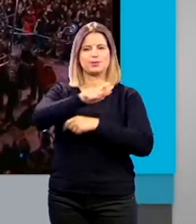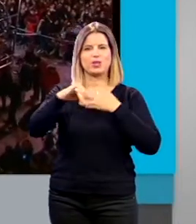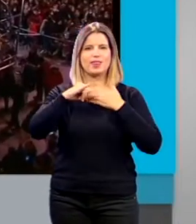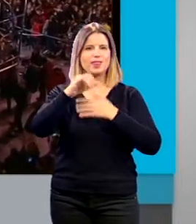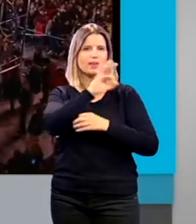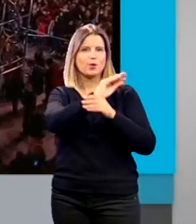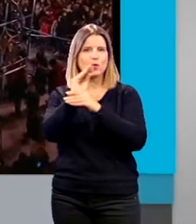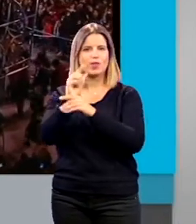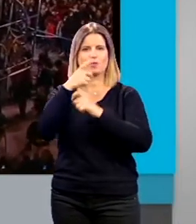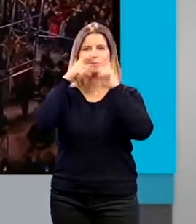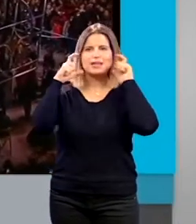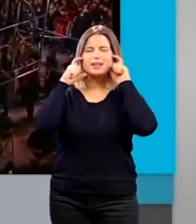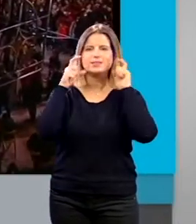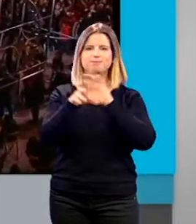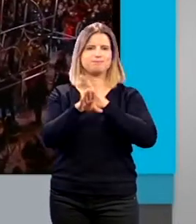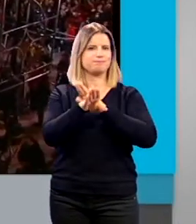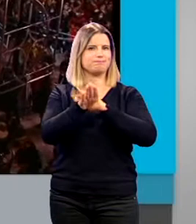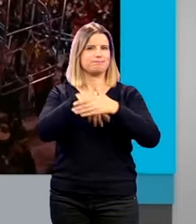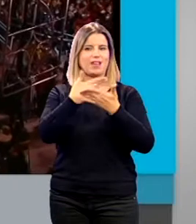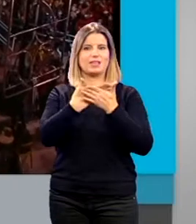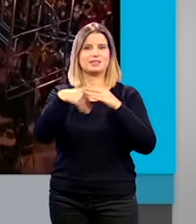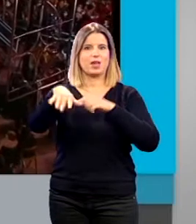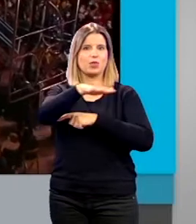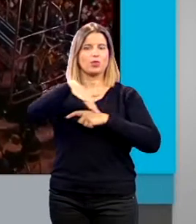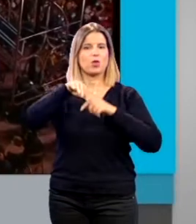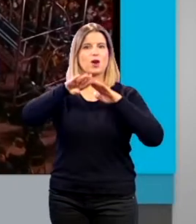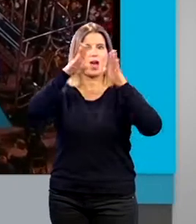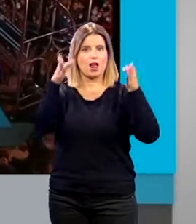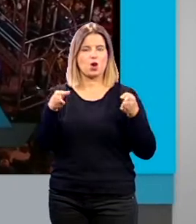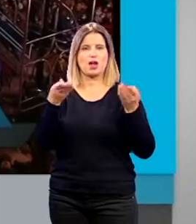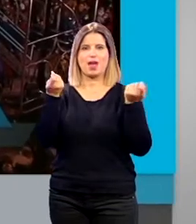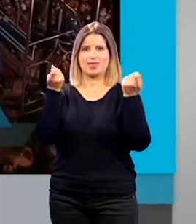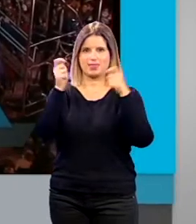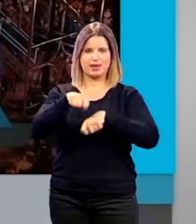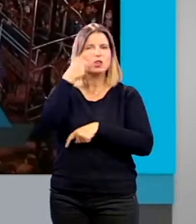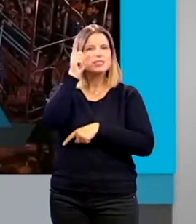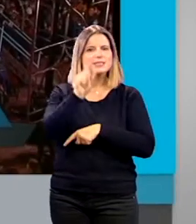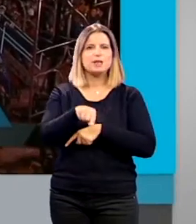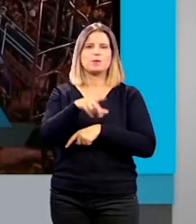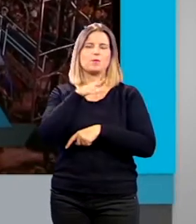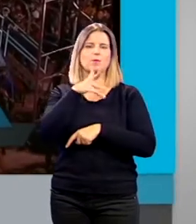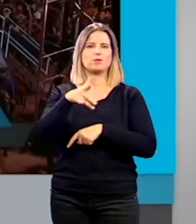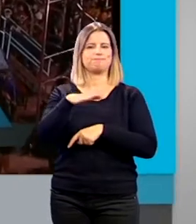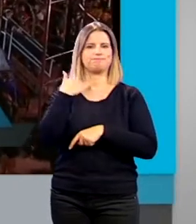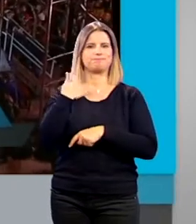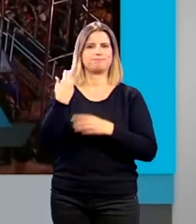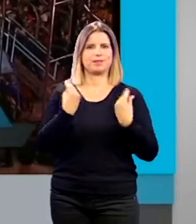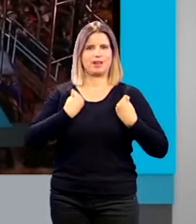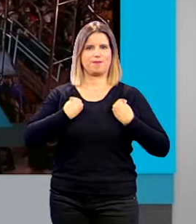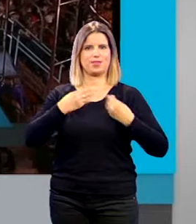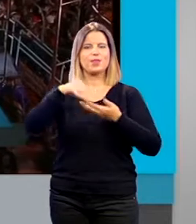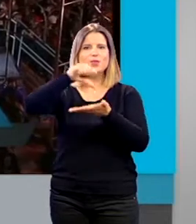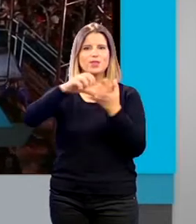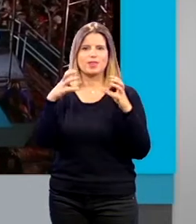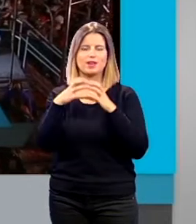cerquita, mantener las mascarillas sobre todo en los sitios cerrados. Pero sobre todo lo más importante, tenemos también que recuperar la vida de esta ciudad.